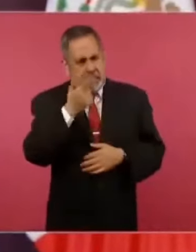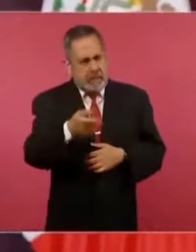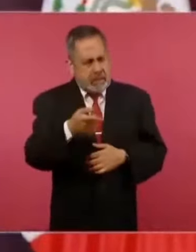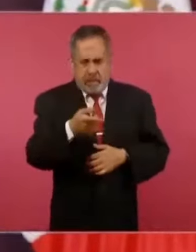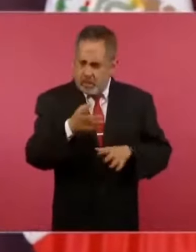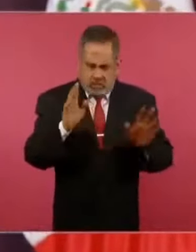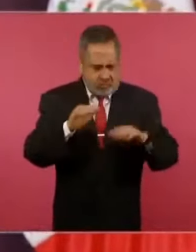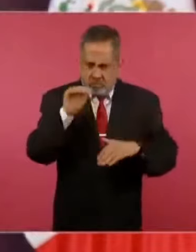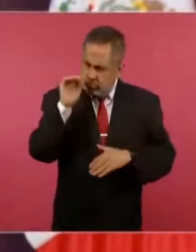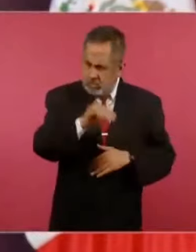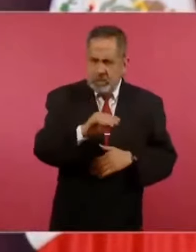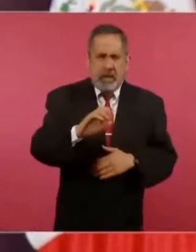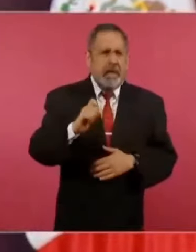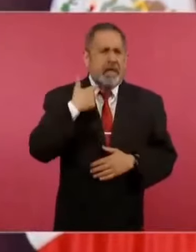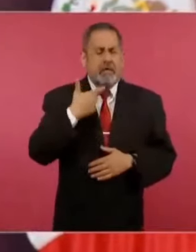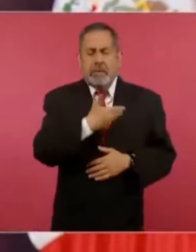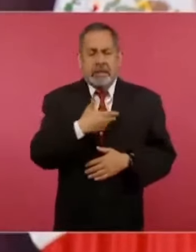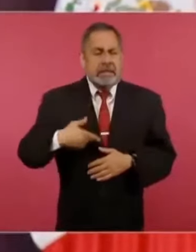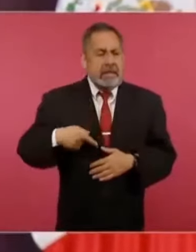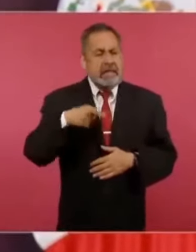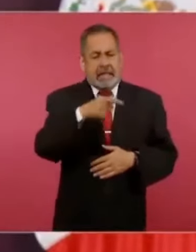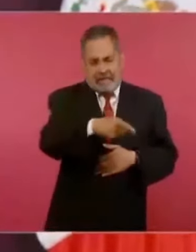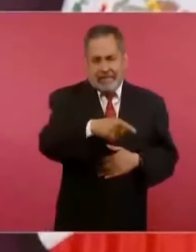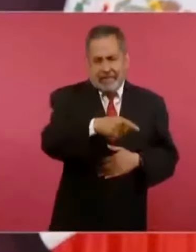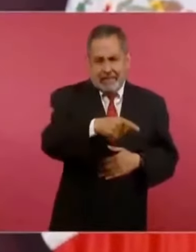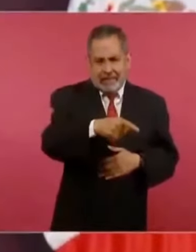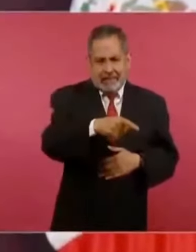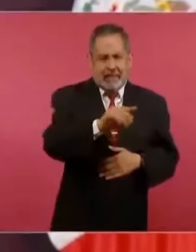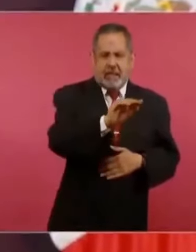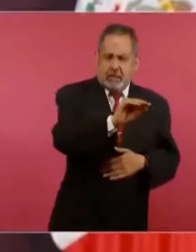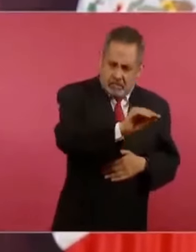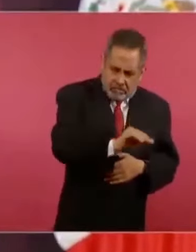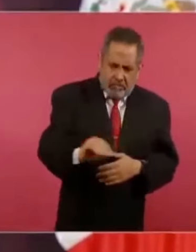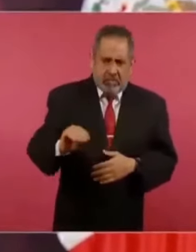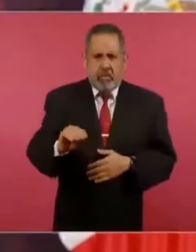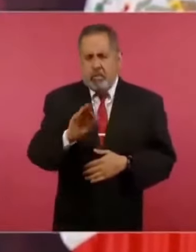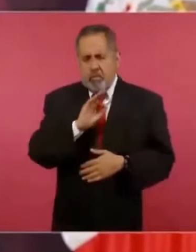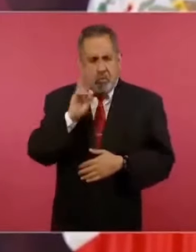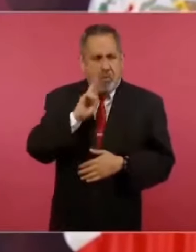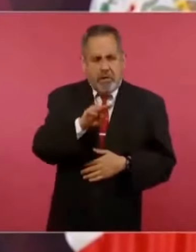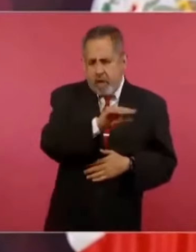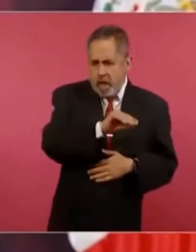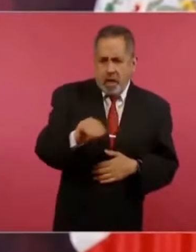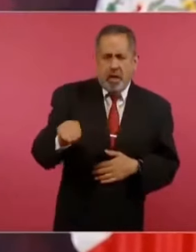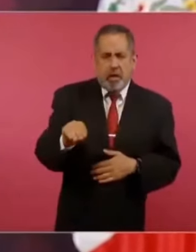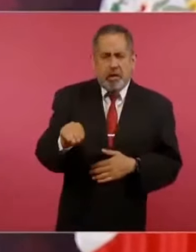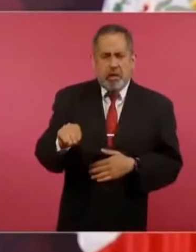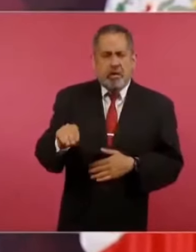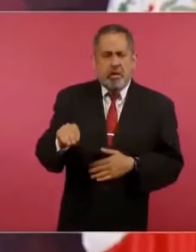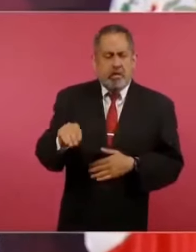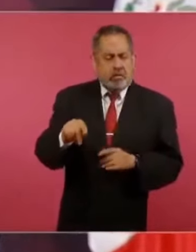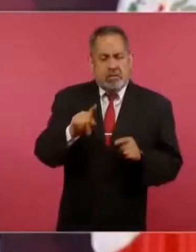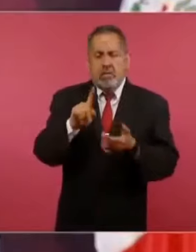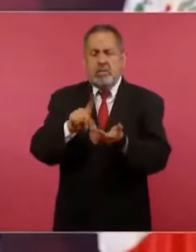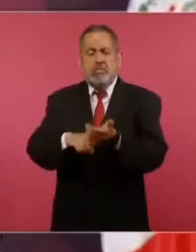recibir